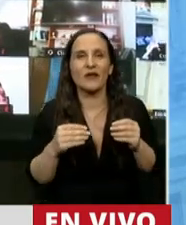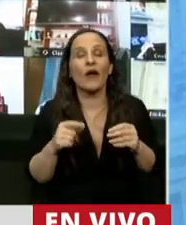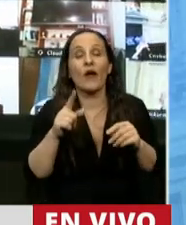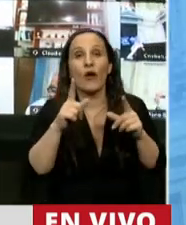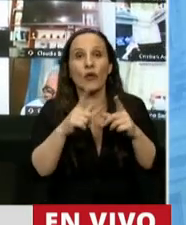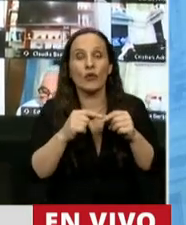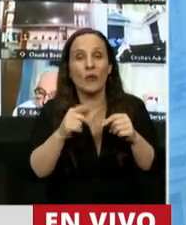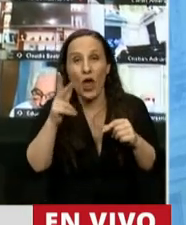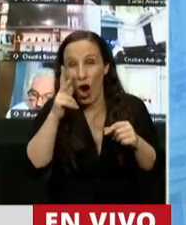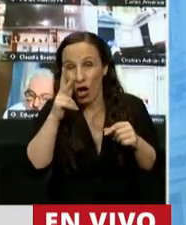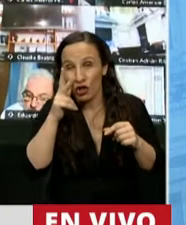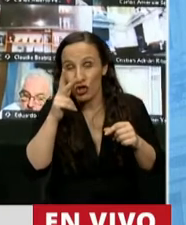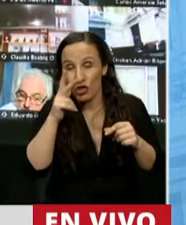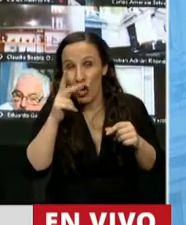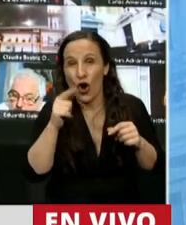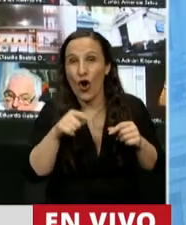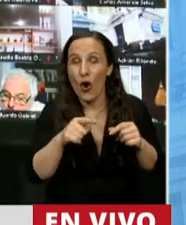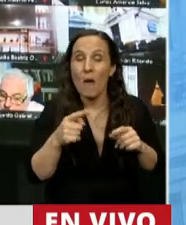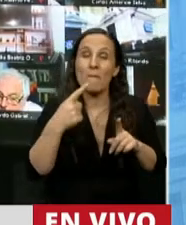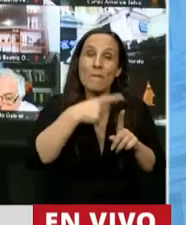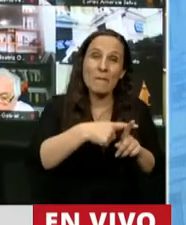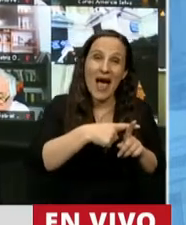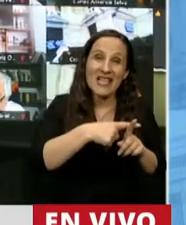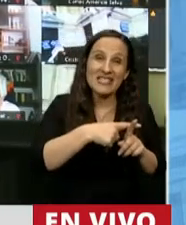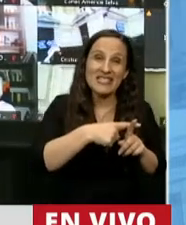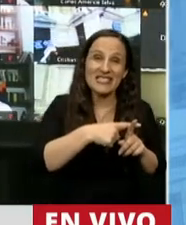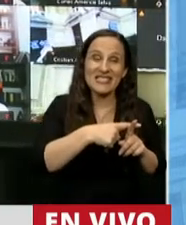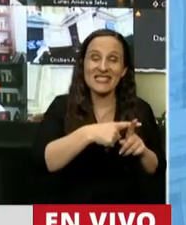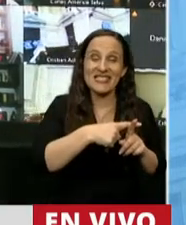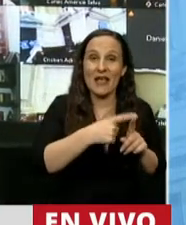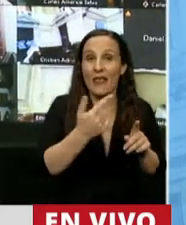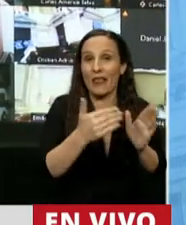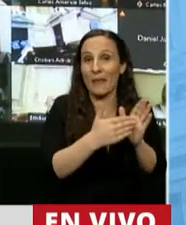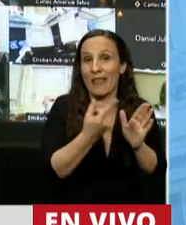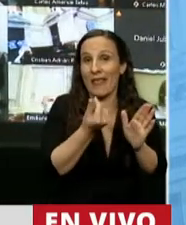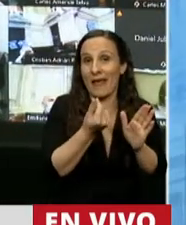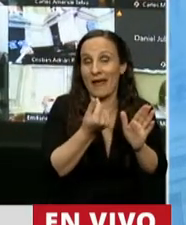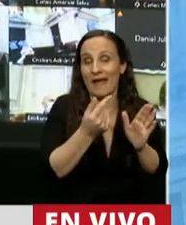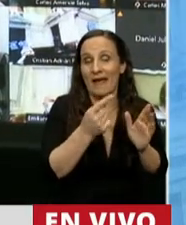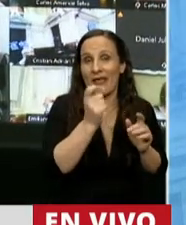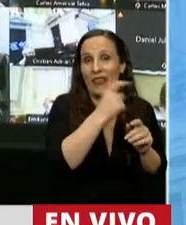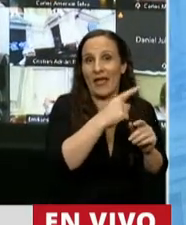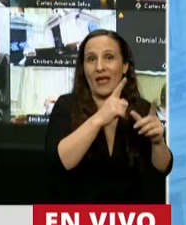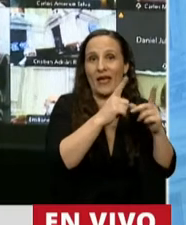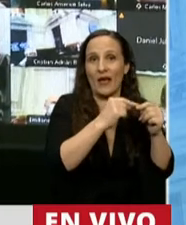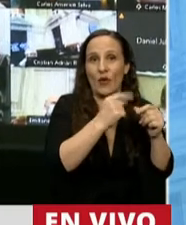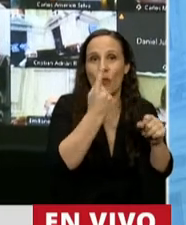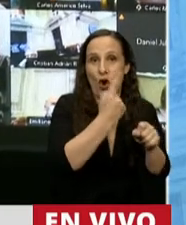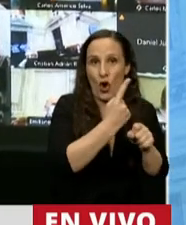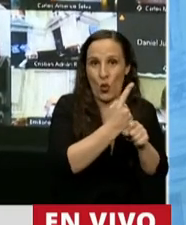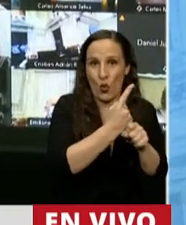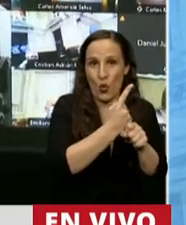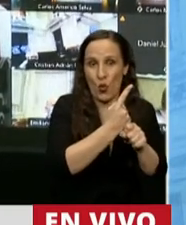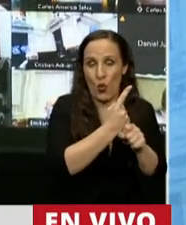.48 con más la suma que se establezca como consecuencia del artículo 1 del